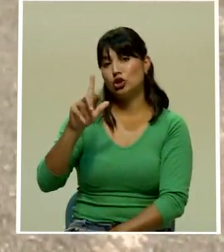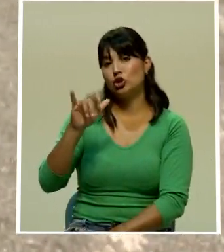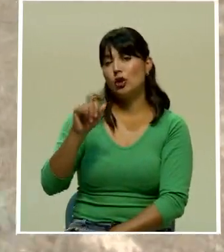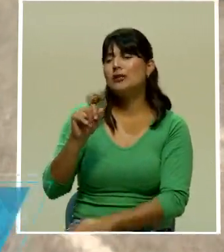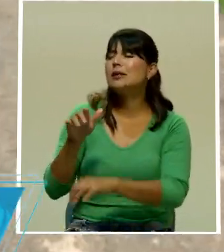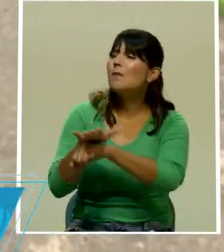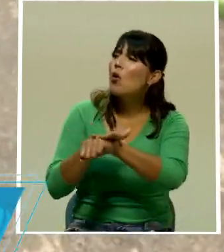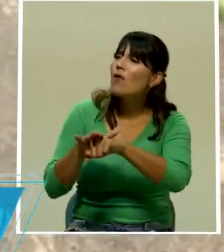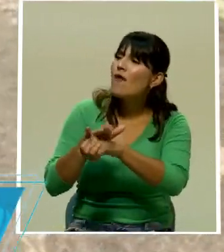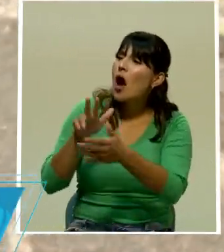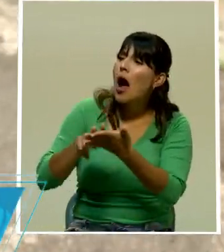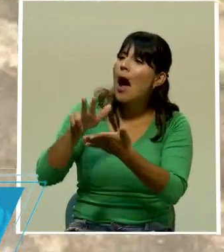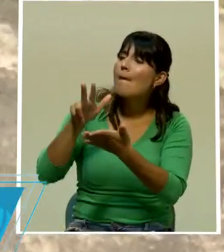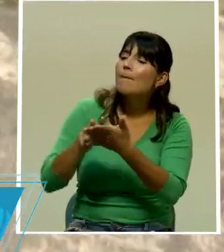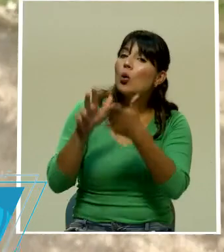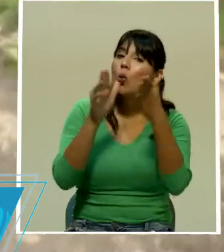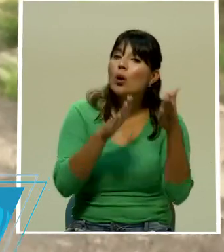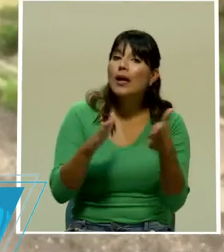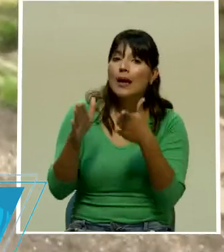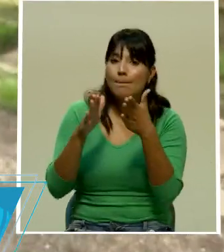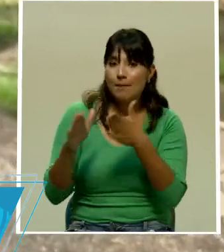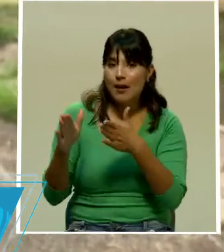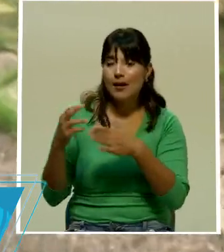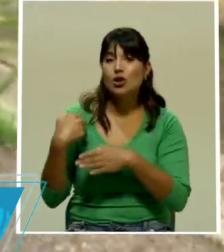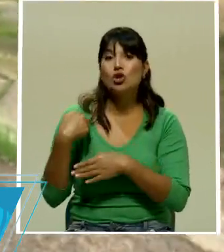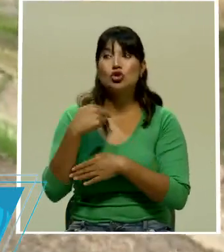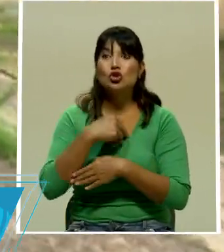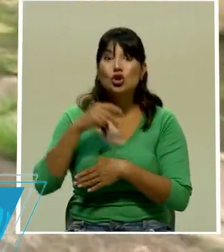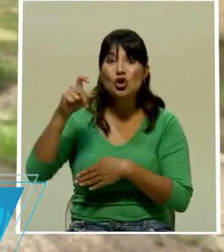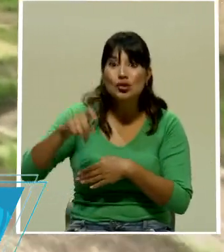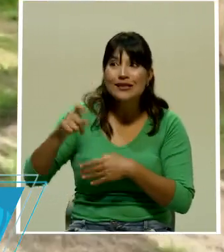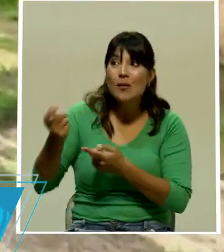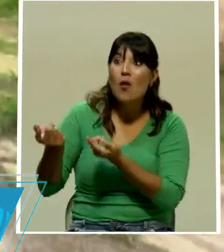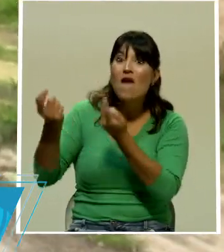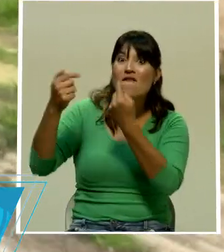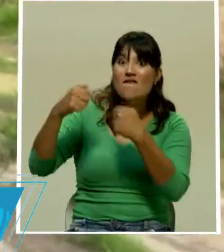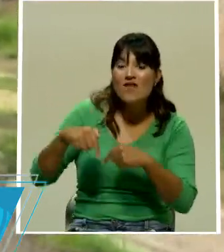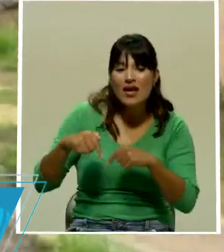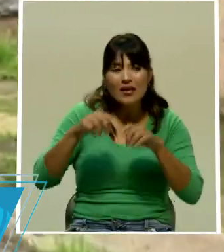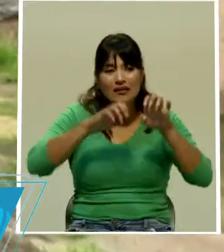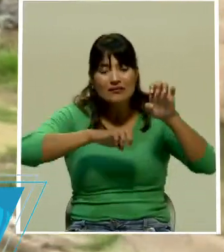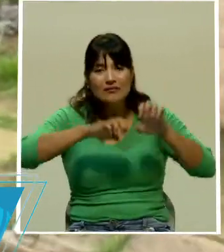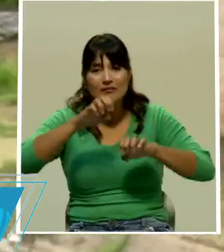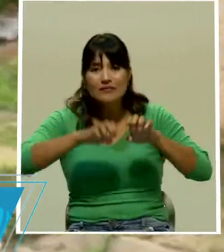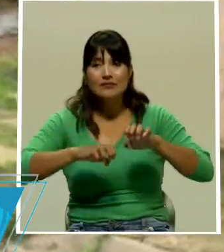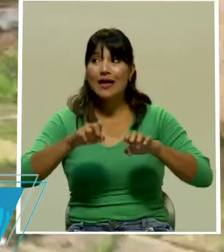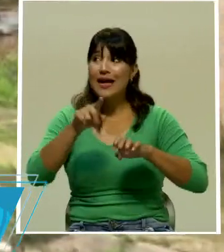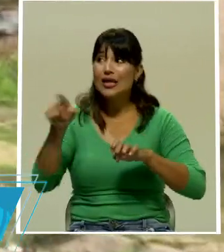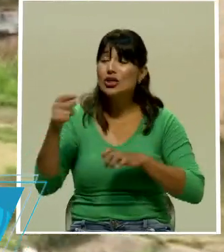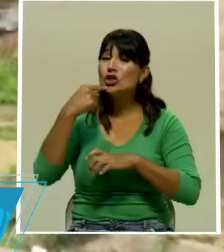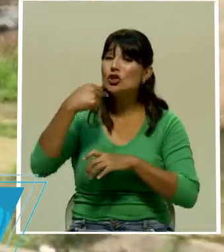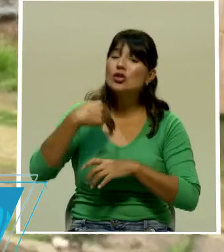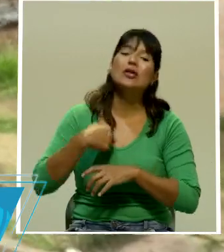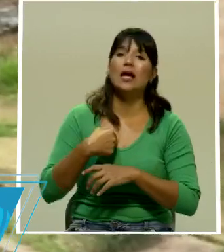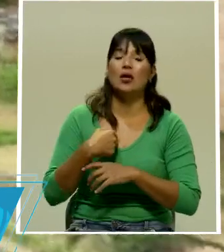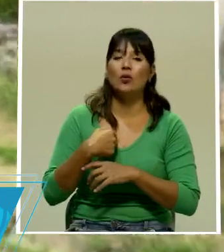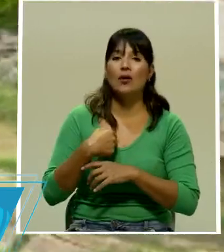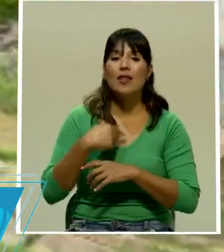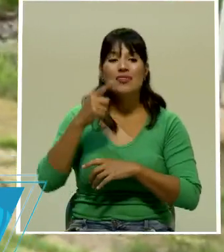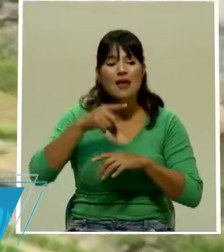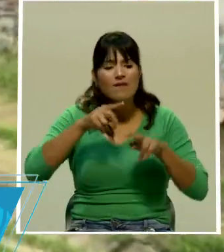necesitamos que ya hagan las tomografías que ellos nos dijeron en ambas calles donde se ven las grietas para que